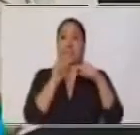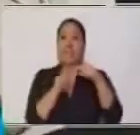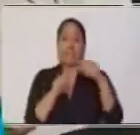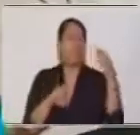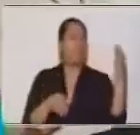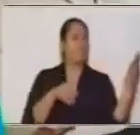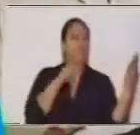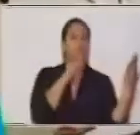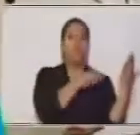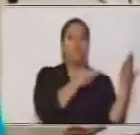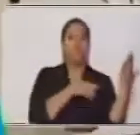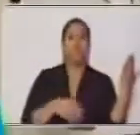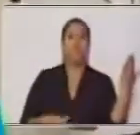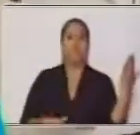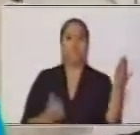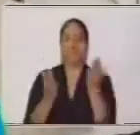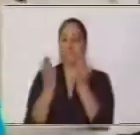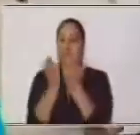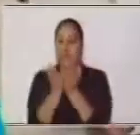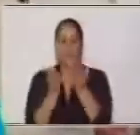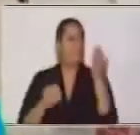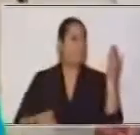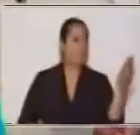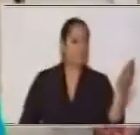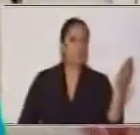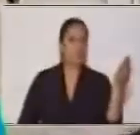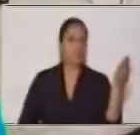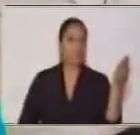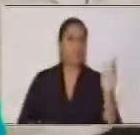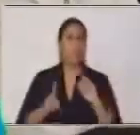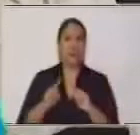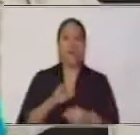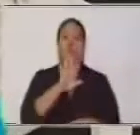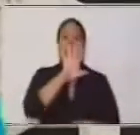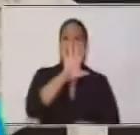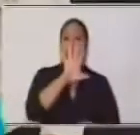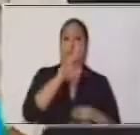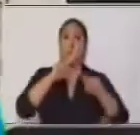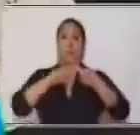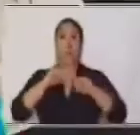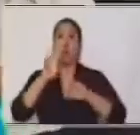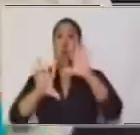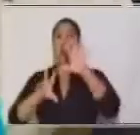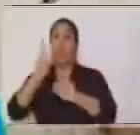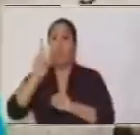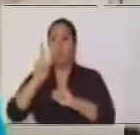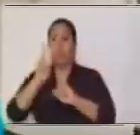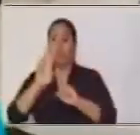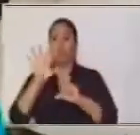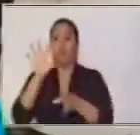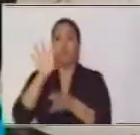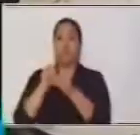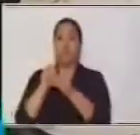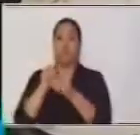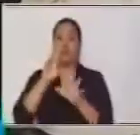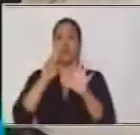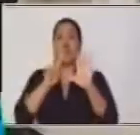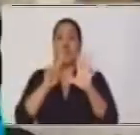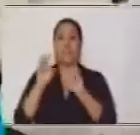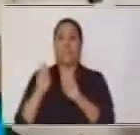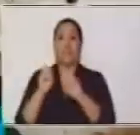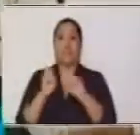Cinco por doce, sesenta. Sesenta. Dividido tres, magia.